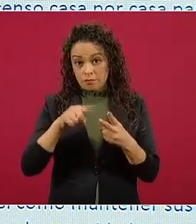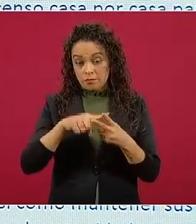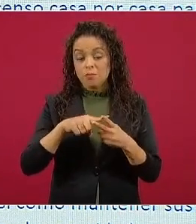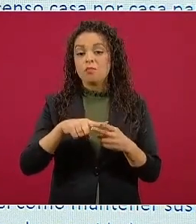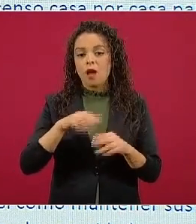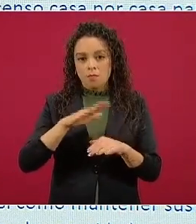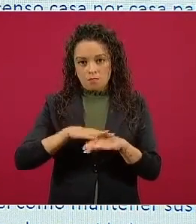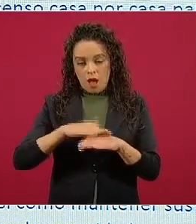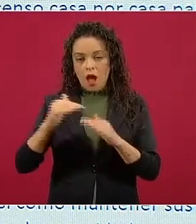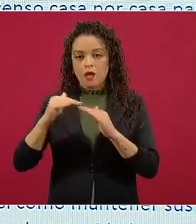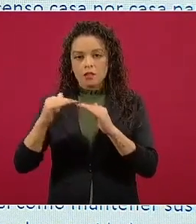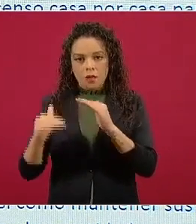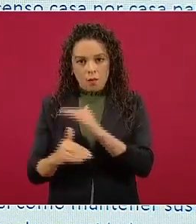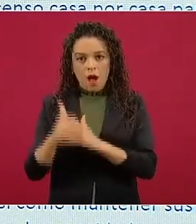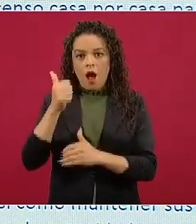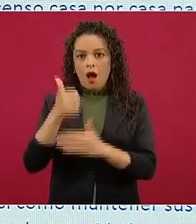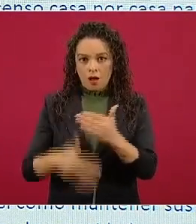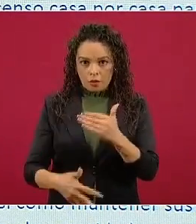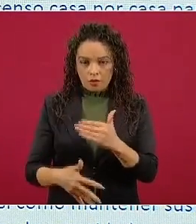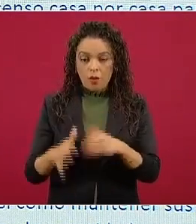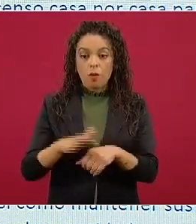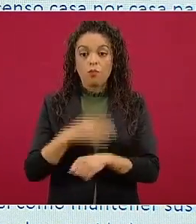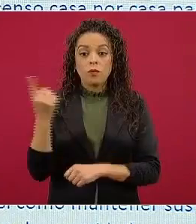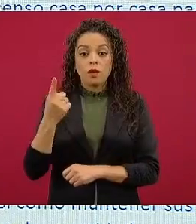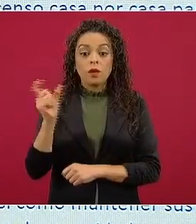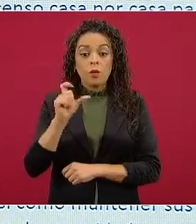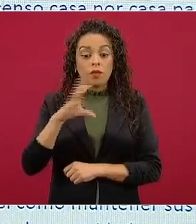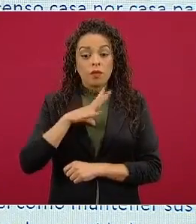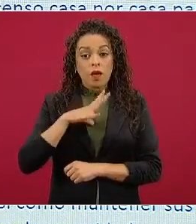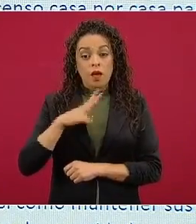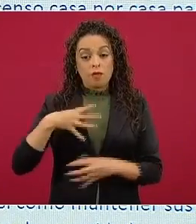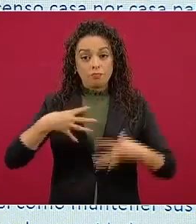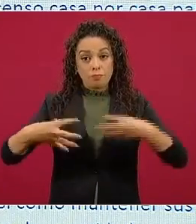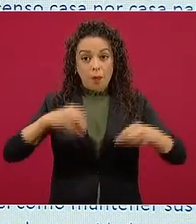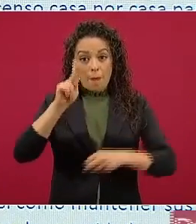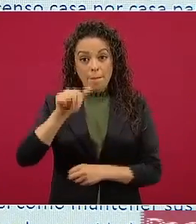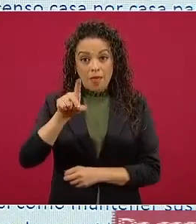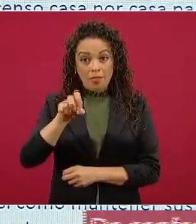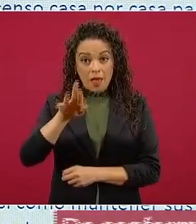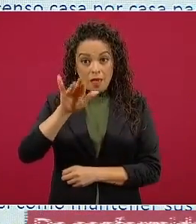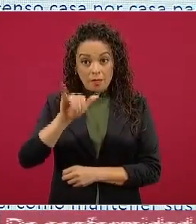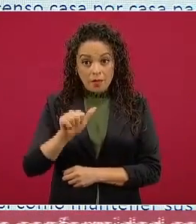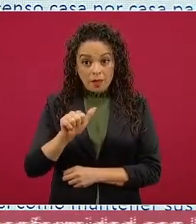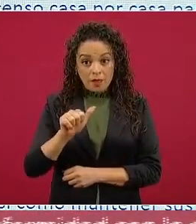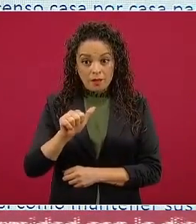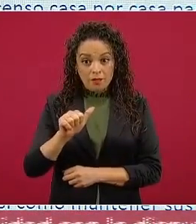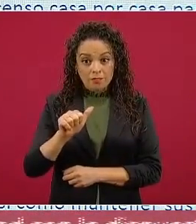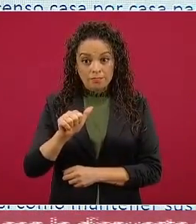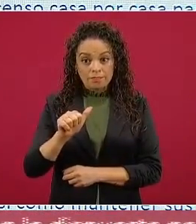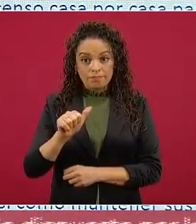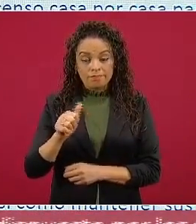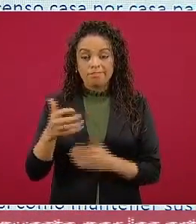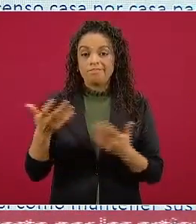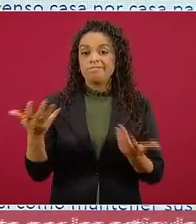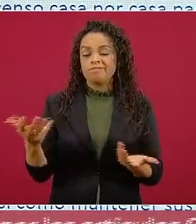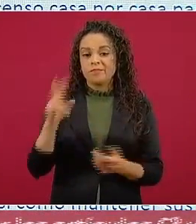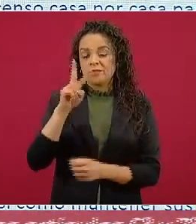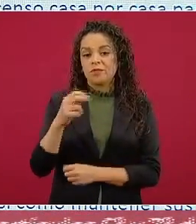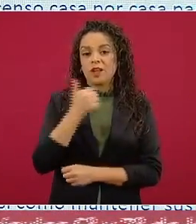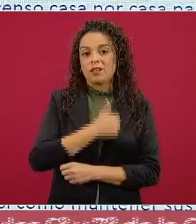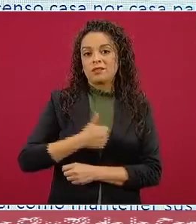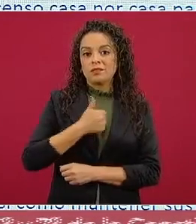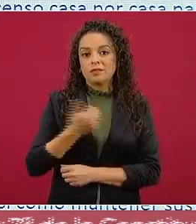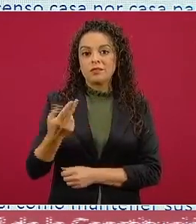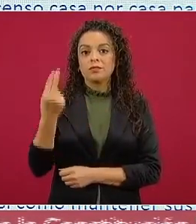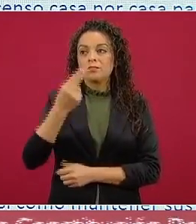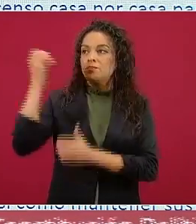porque con la pandemia, como desgraciadamente dependemos de la importación de gasolinas, bajó